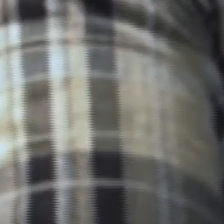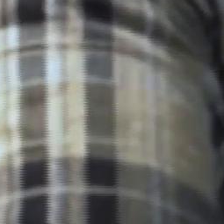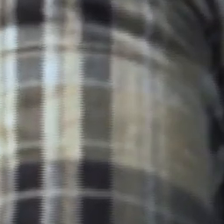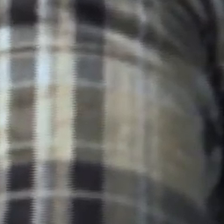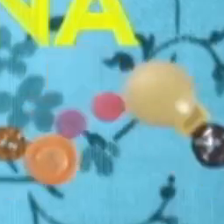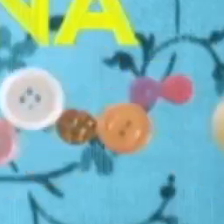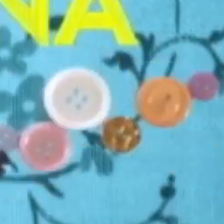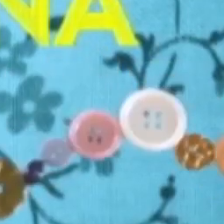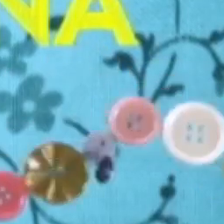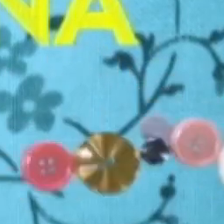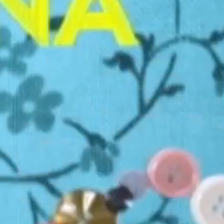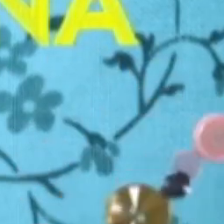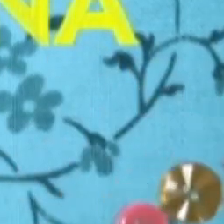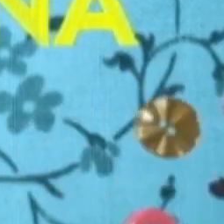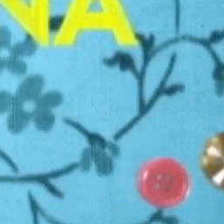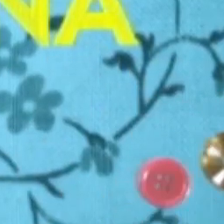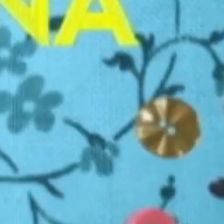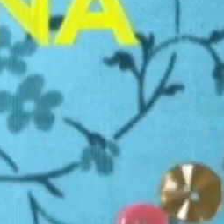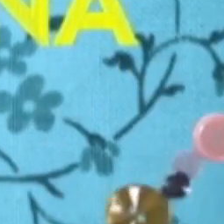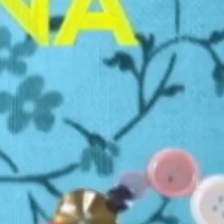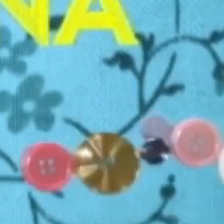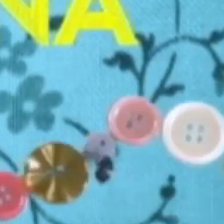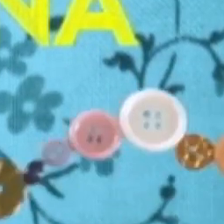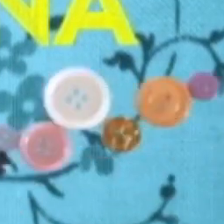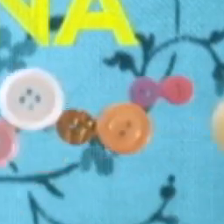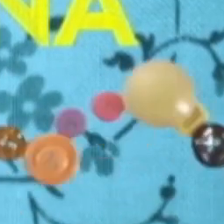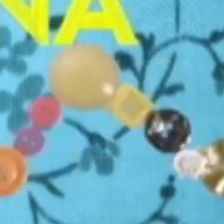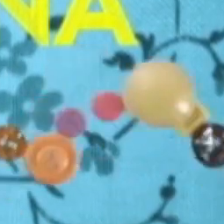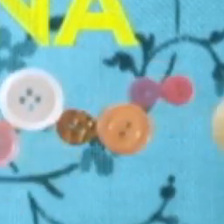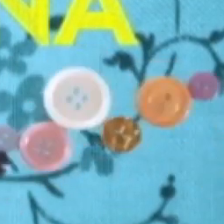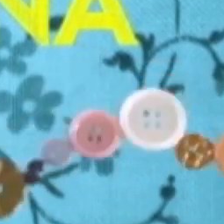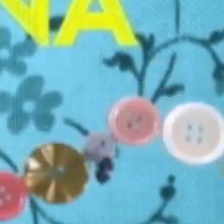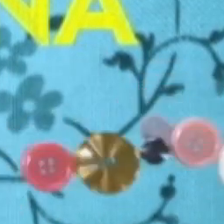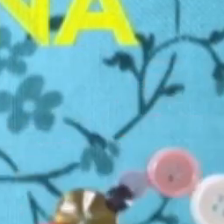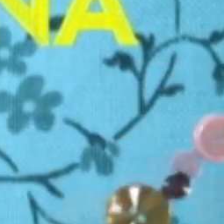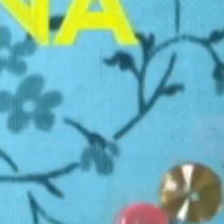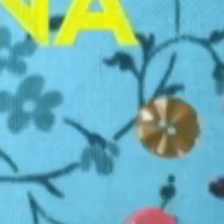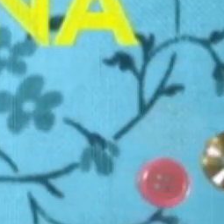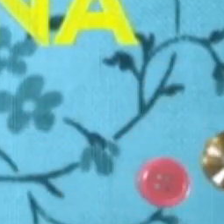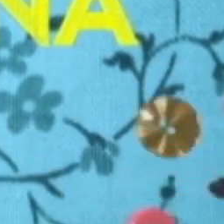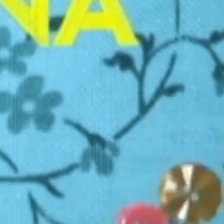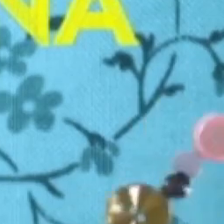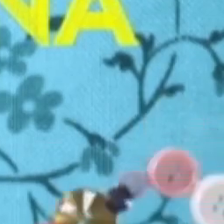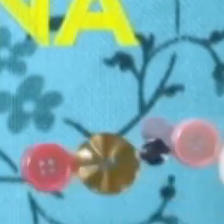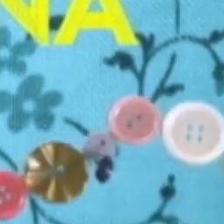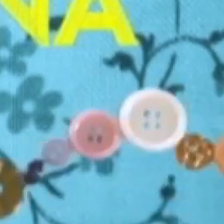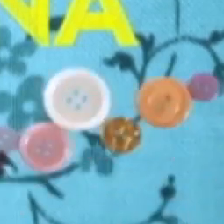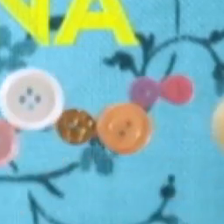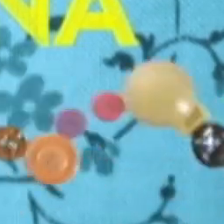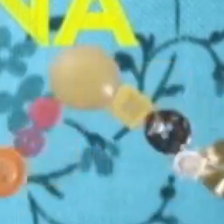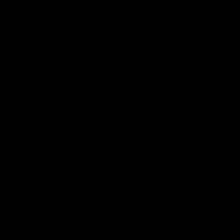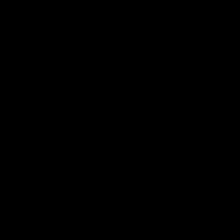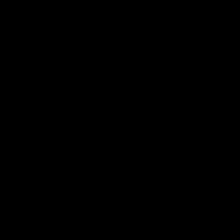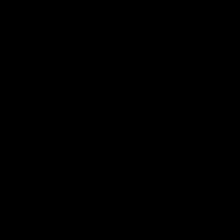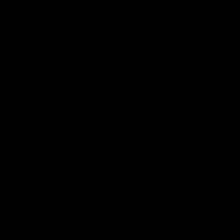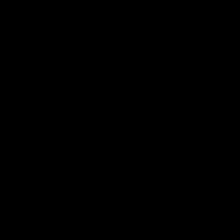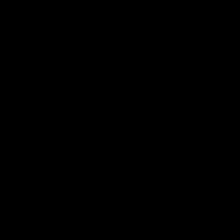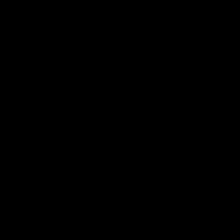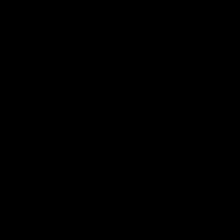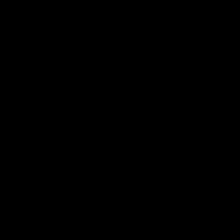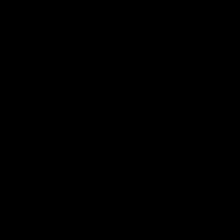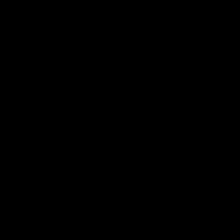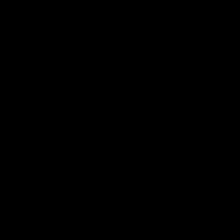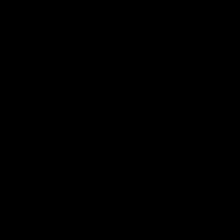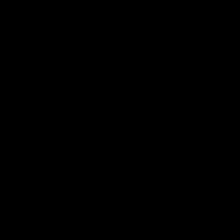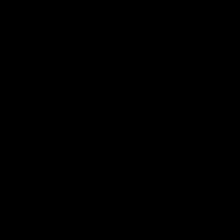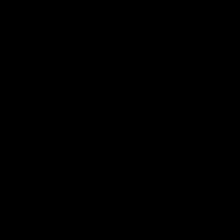de su mejor fan. Continúa La Remendona, la serie donde se arreglan prendas, almas y vidas. No te la